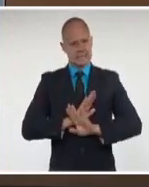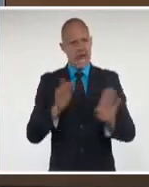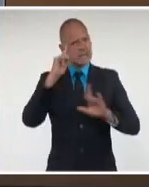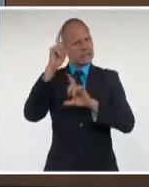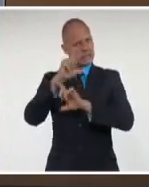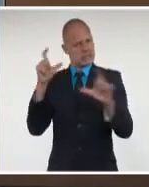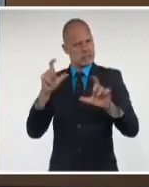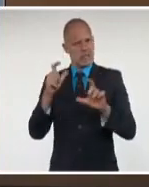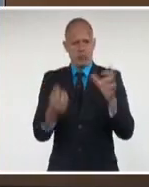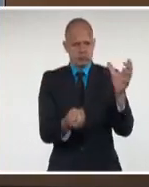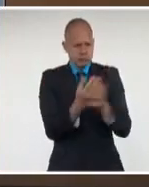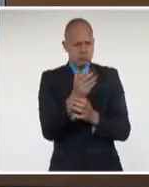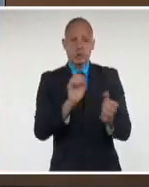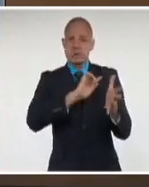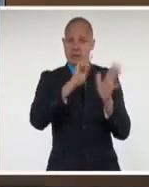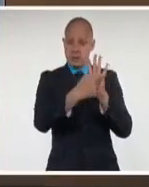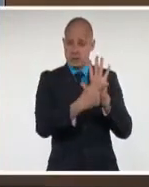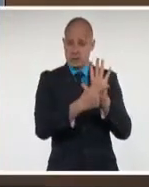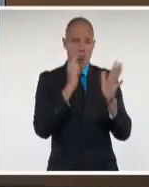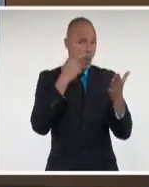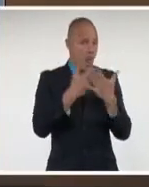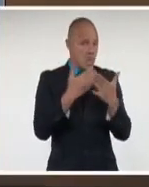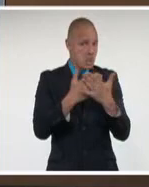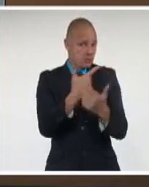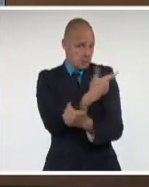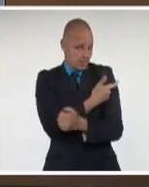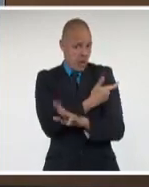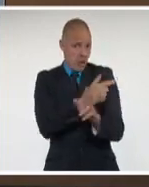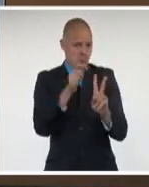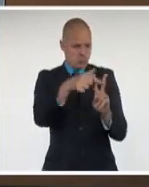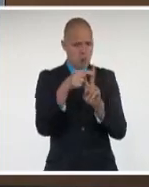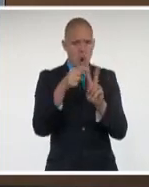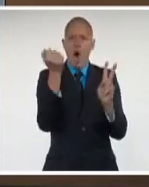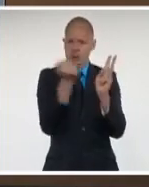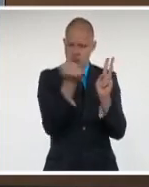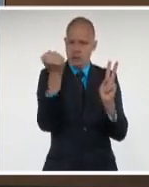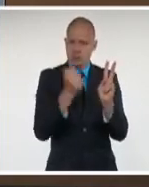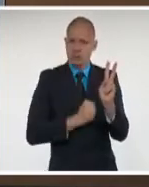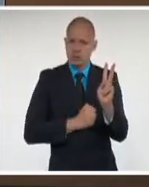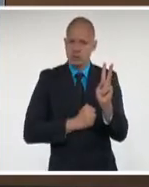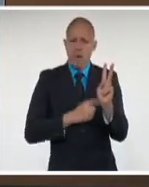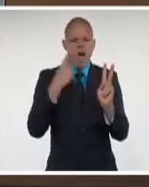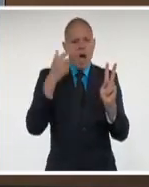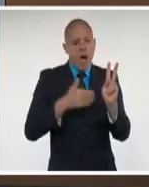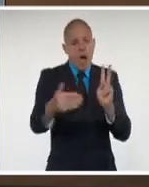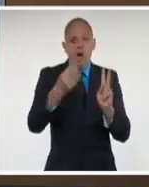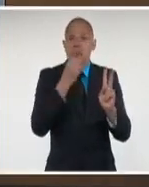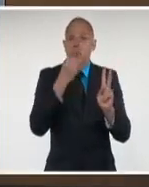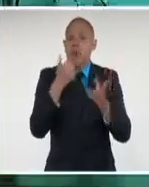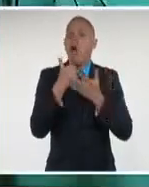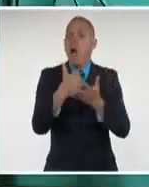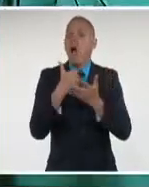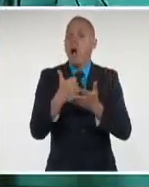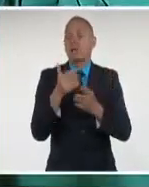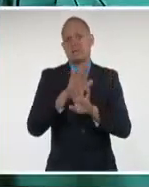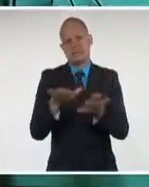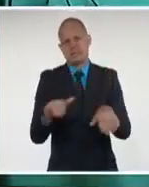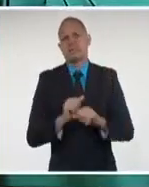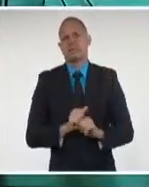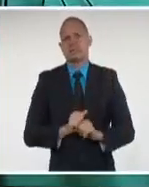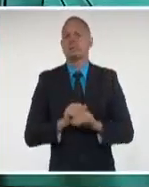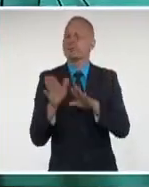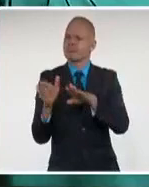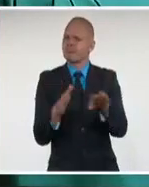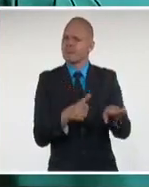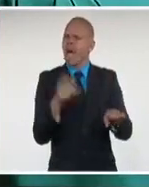científicos a quienes debemos las vacunas que serán, a fin de cuentas, la solución definitiva de este problema. Y ahora viene la